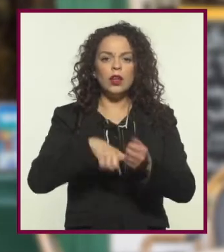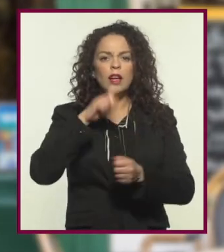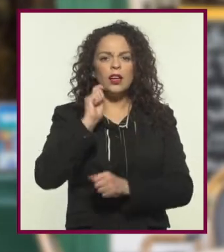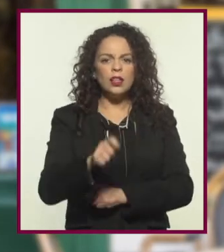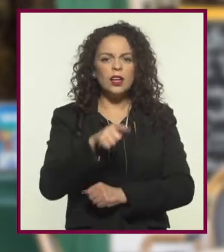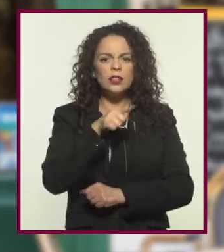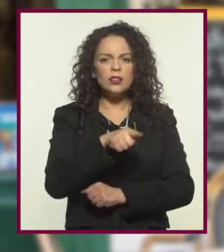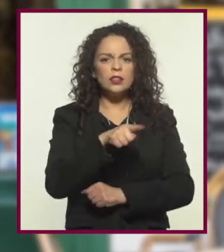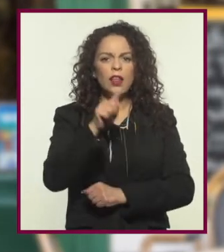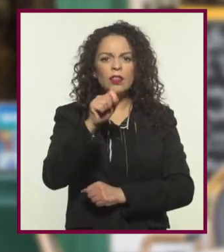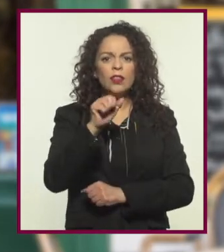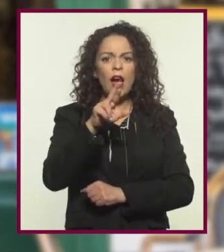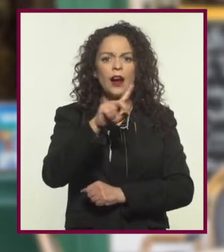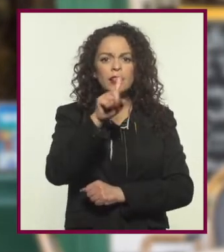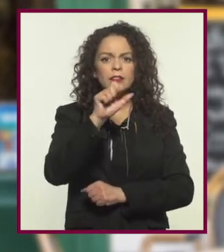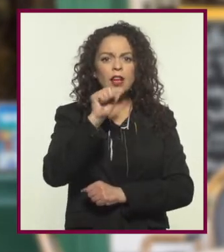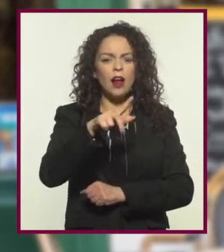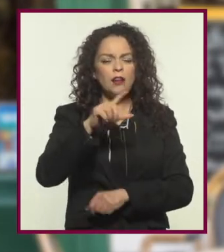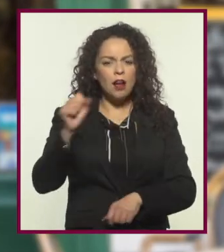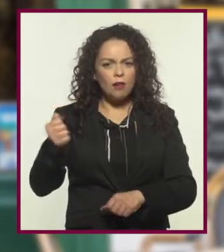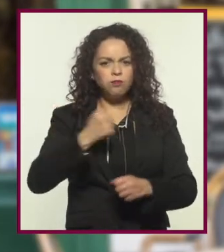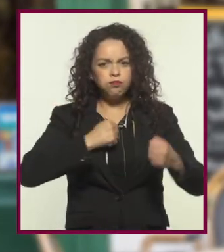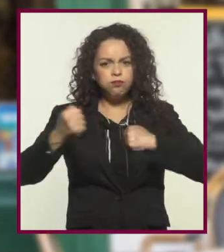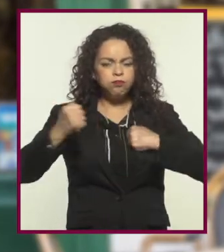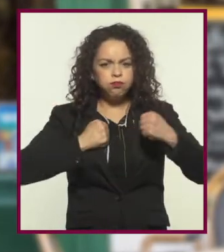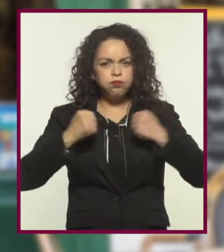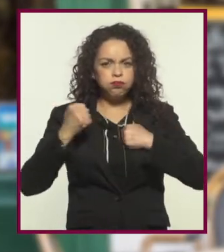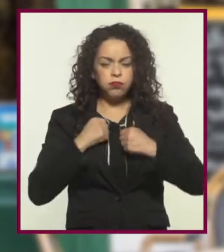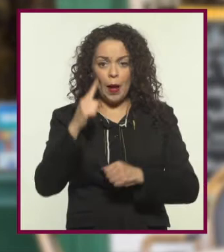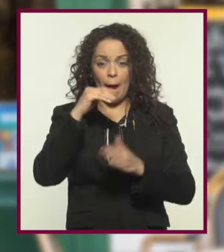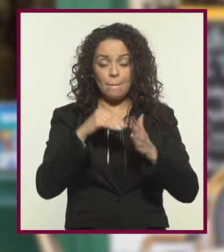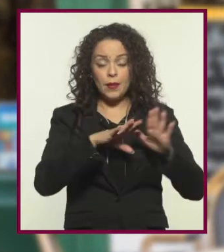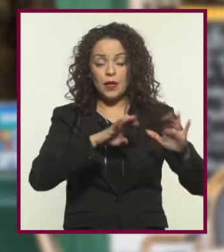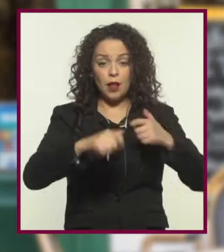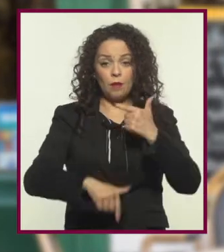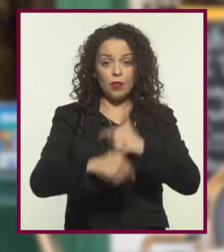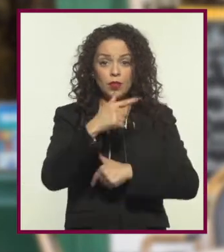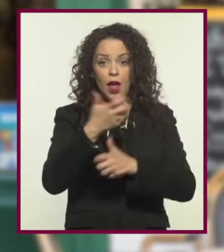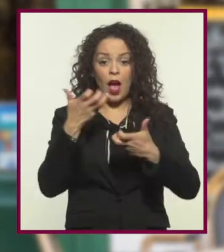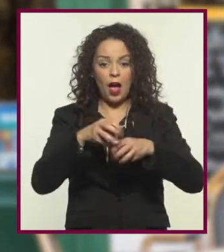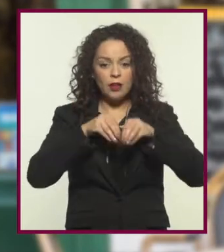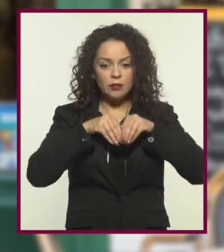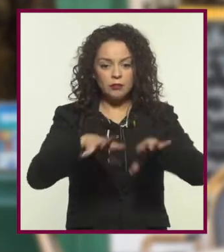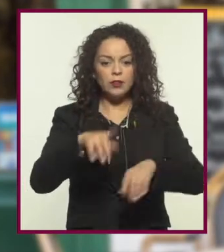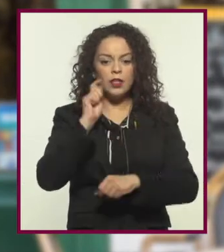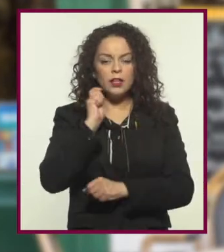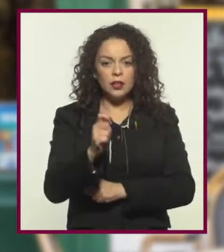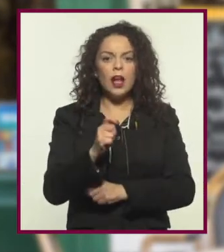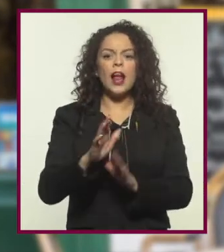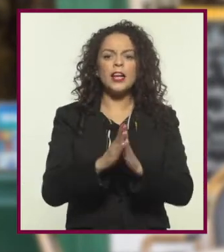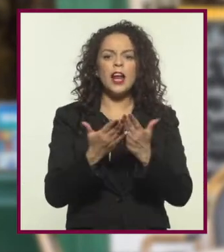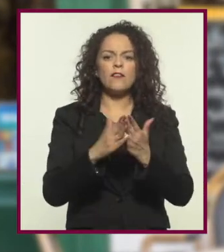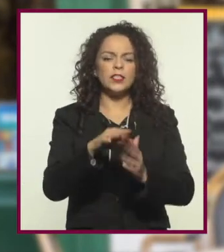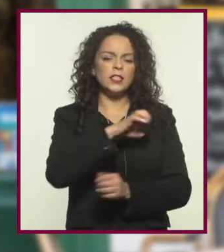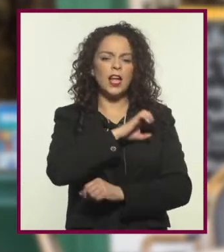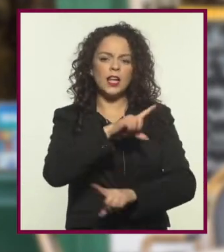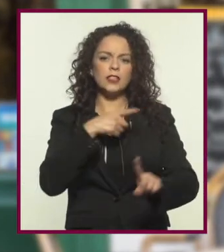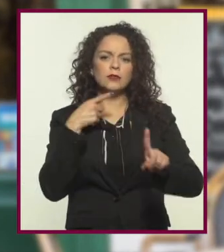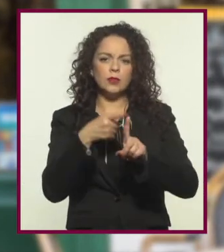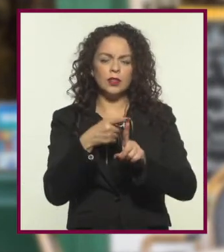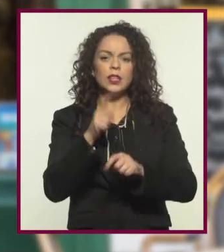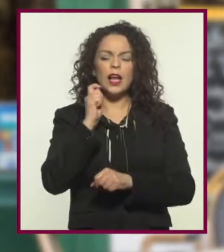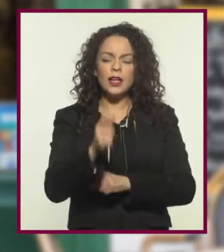conocido por su famoso personaje Tarzan. En 1912 comenzó a publicar su serie Marciana en una revista